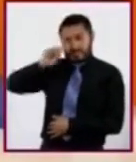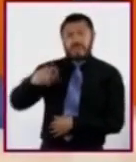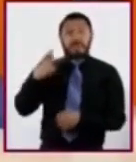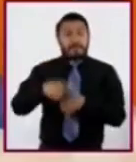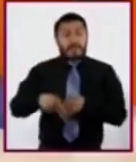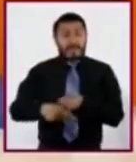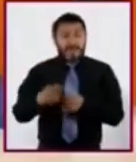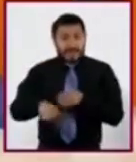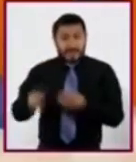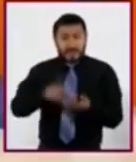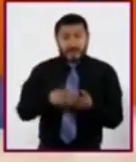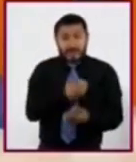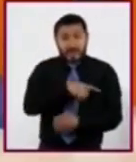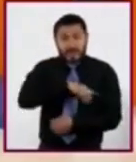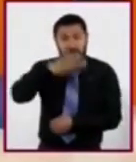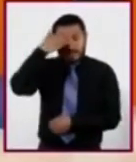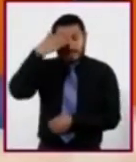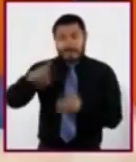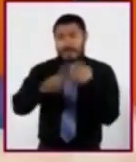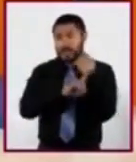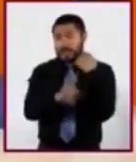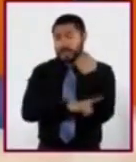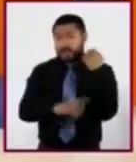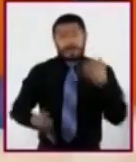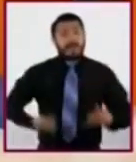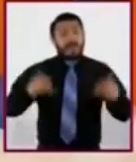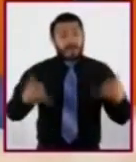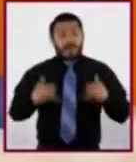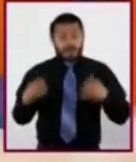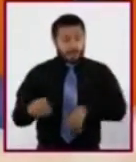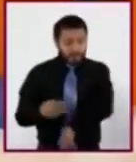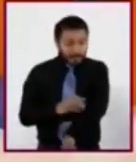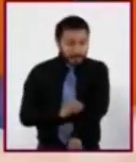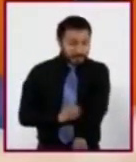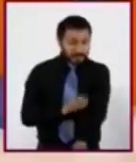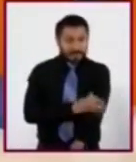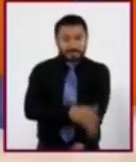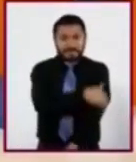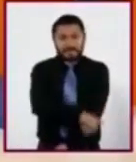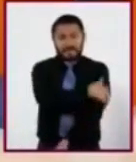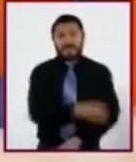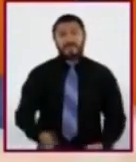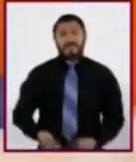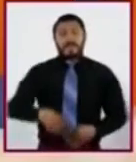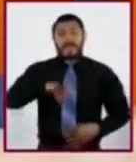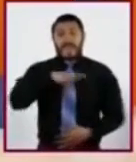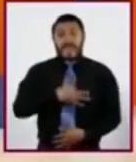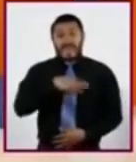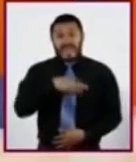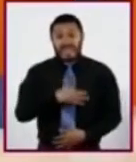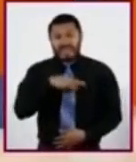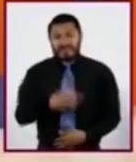embarazo y parto tempranos, infecciones de transmisión sexual, la violencia en